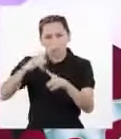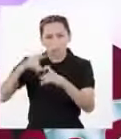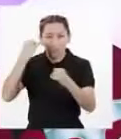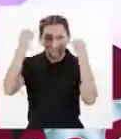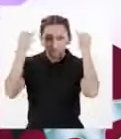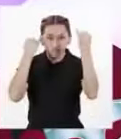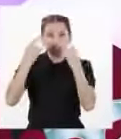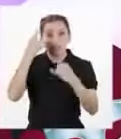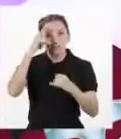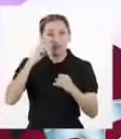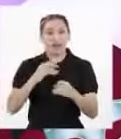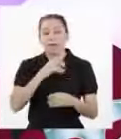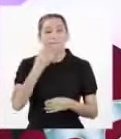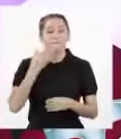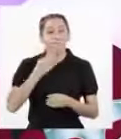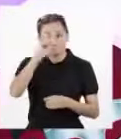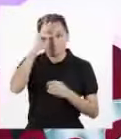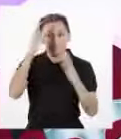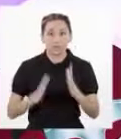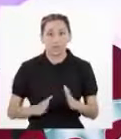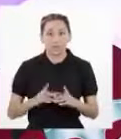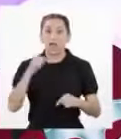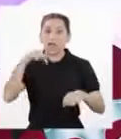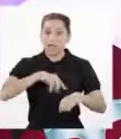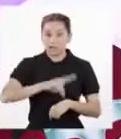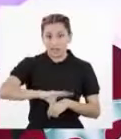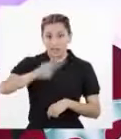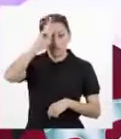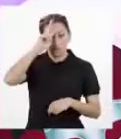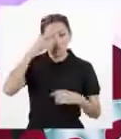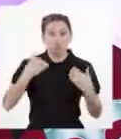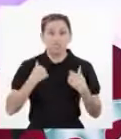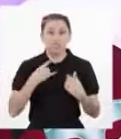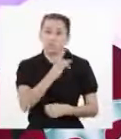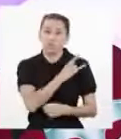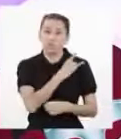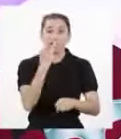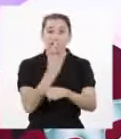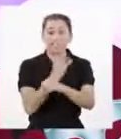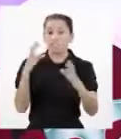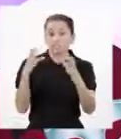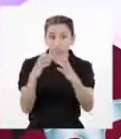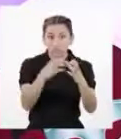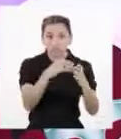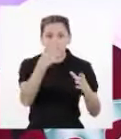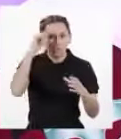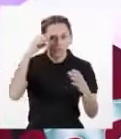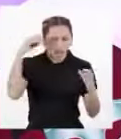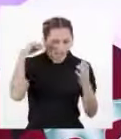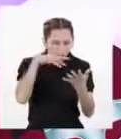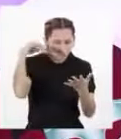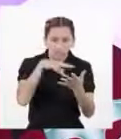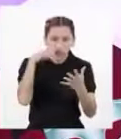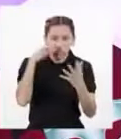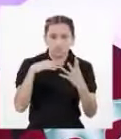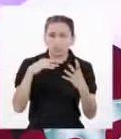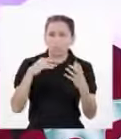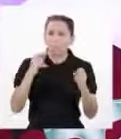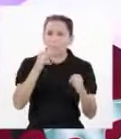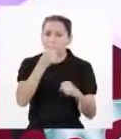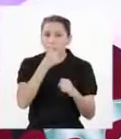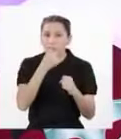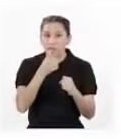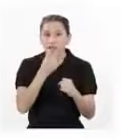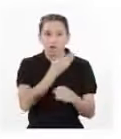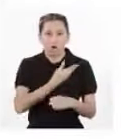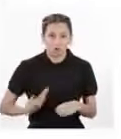existen universidades nacionales y privadas donde se estudia la carrera biología Base de la genética Las regiones donde se encuentran